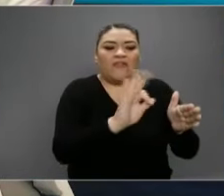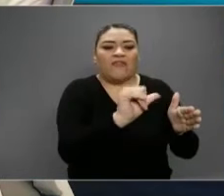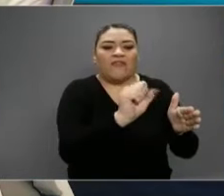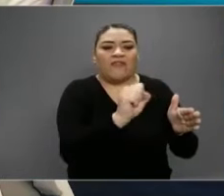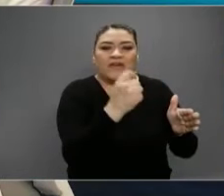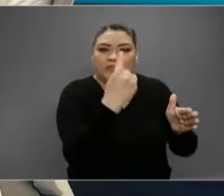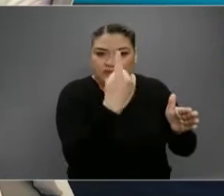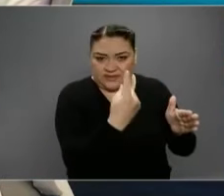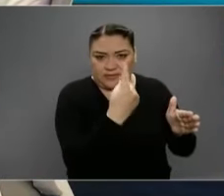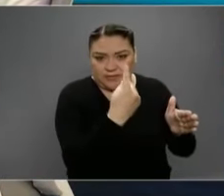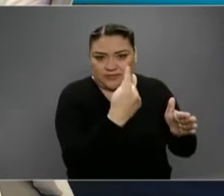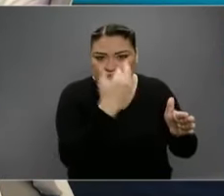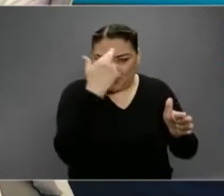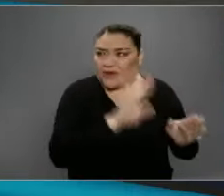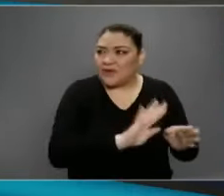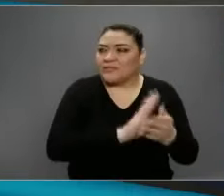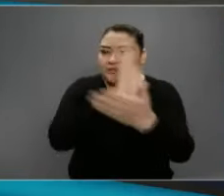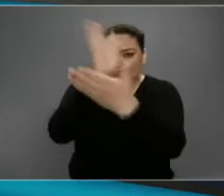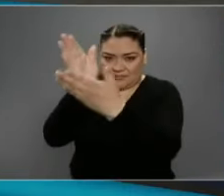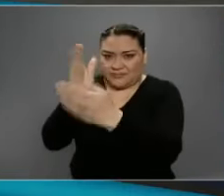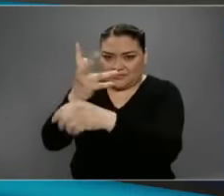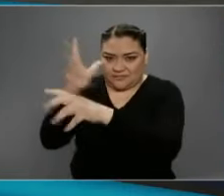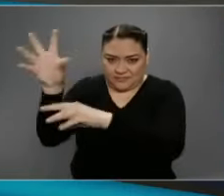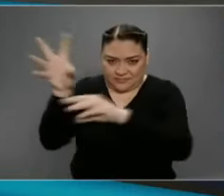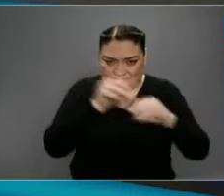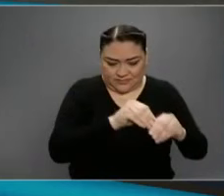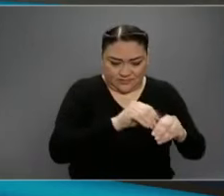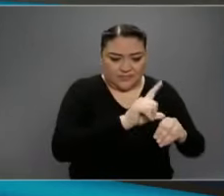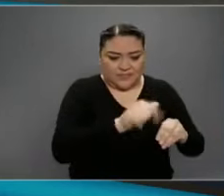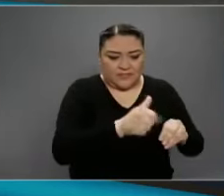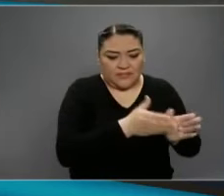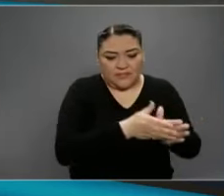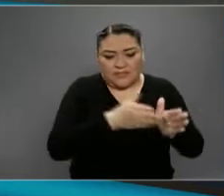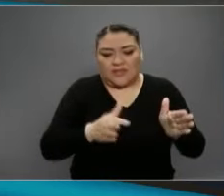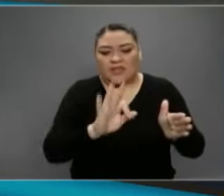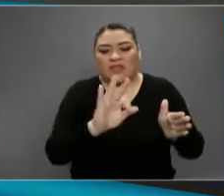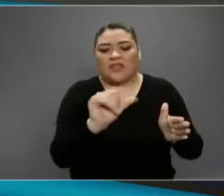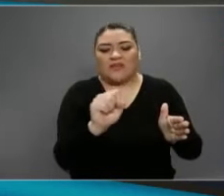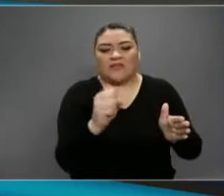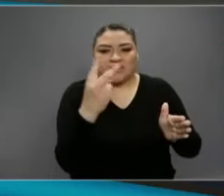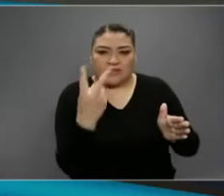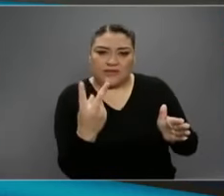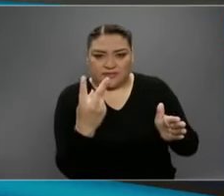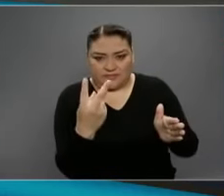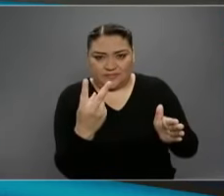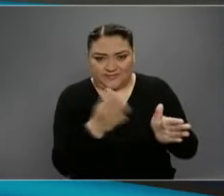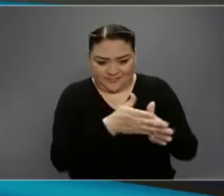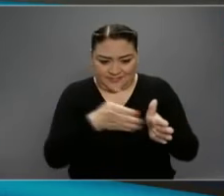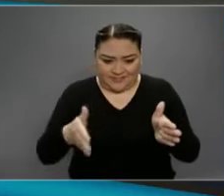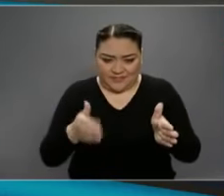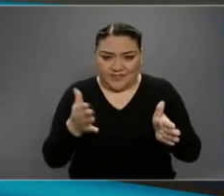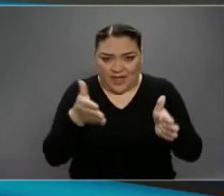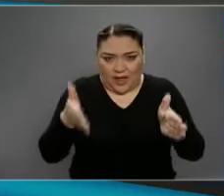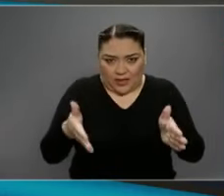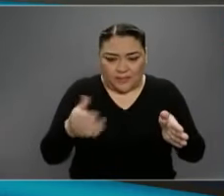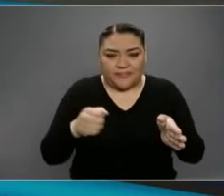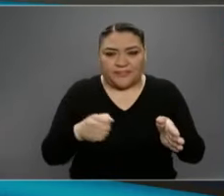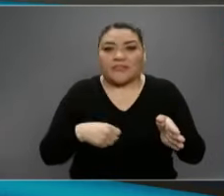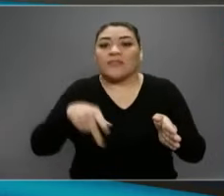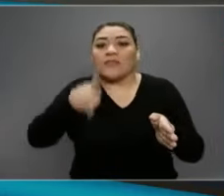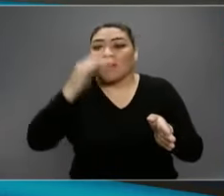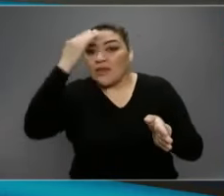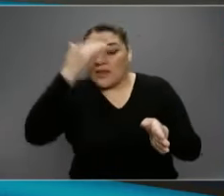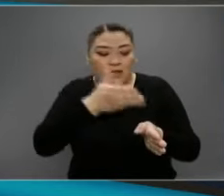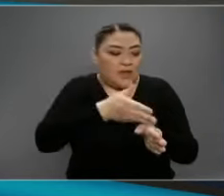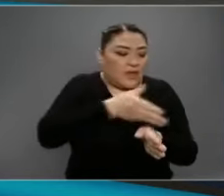la fase 1 de importación a la fase 2 de transmisión comunitaria. Y en la fase 1 era necesario tratar de